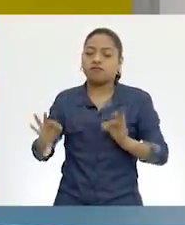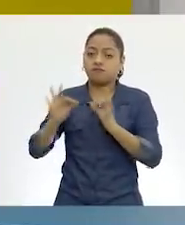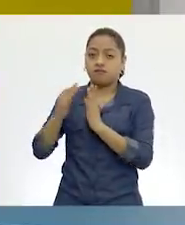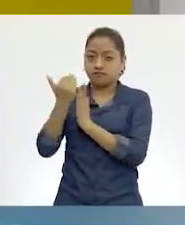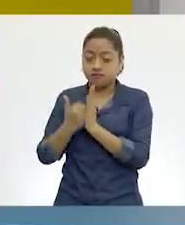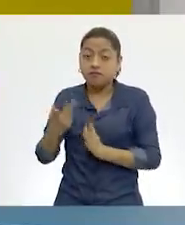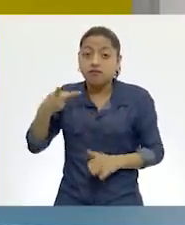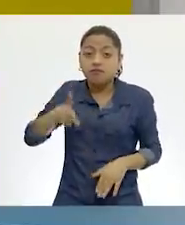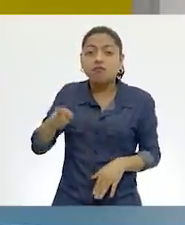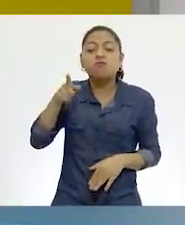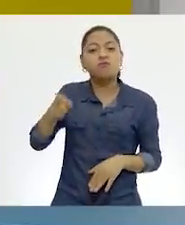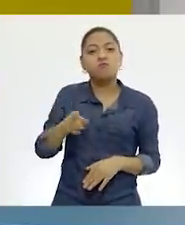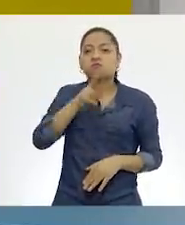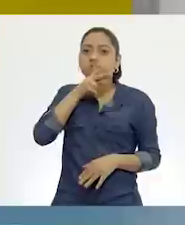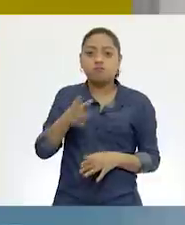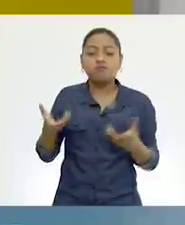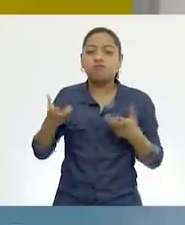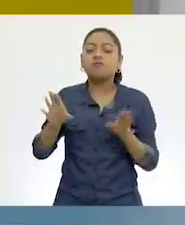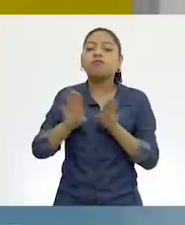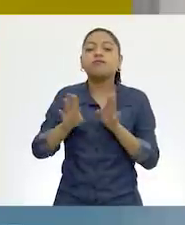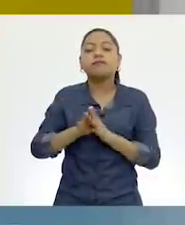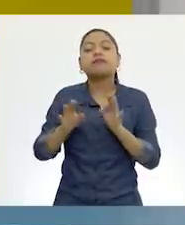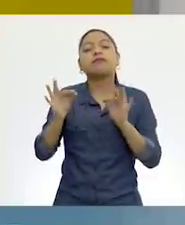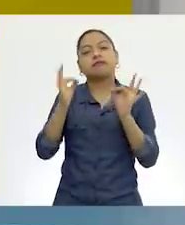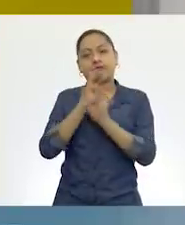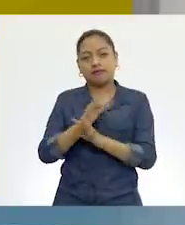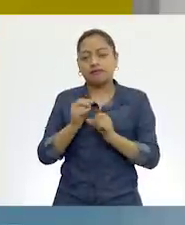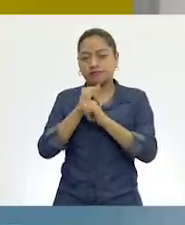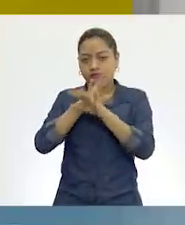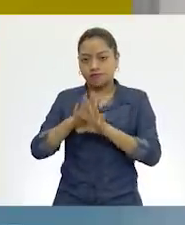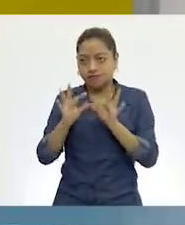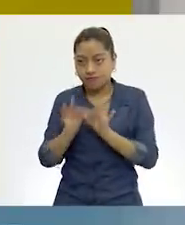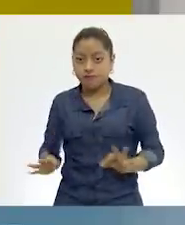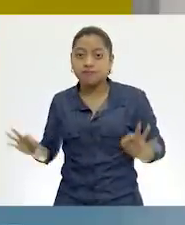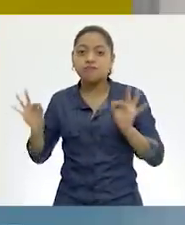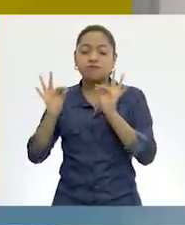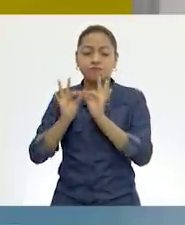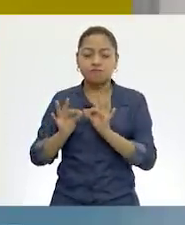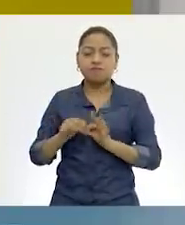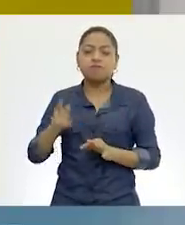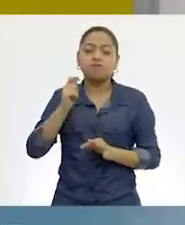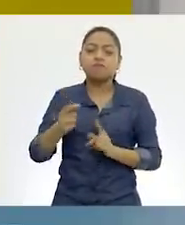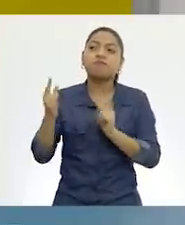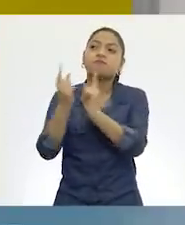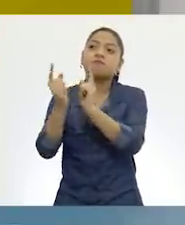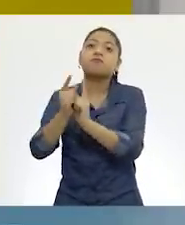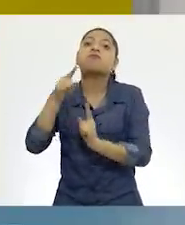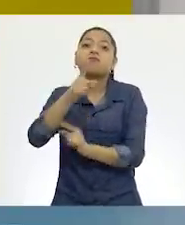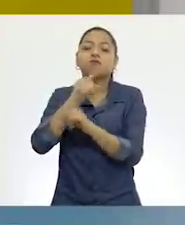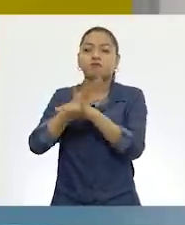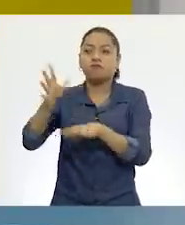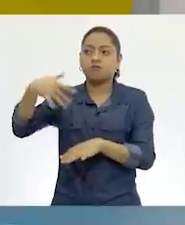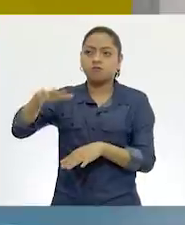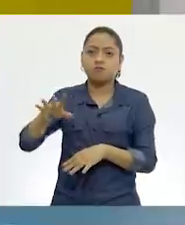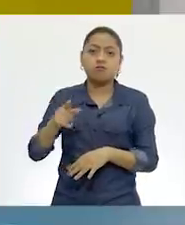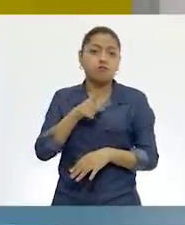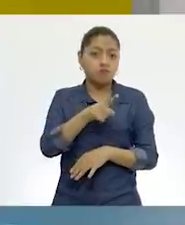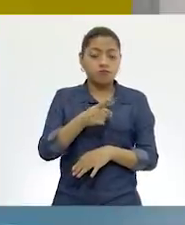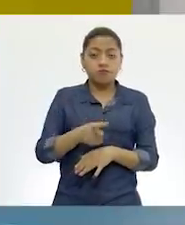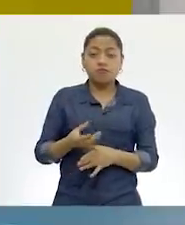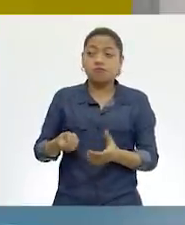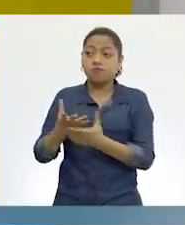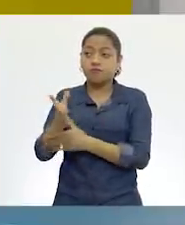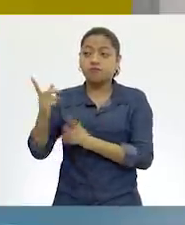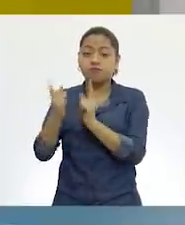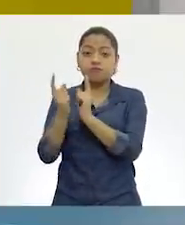tuvieras estas fuentes primarias. Pero si no están a tu alcance, pues puedes hacerlo. Solamente te pido que cuides muy bien los